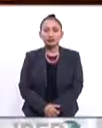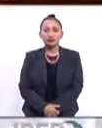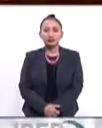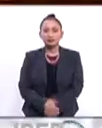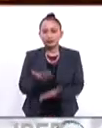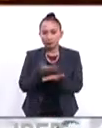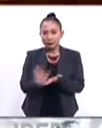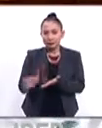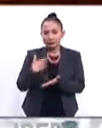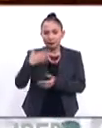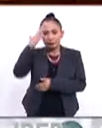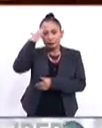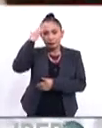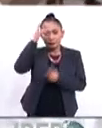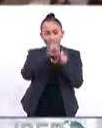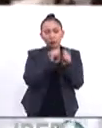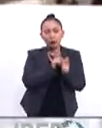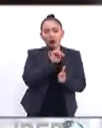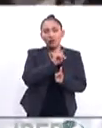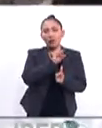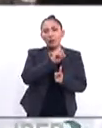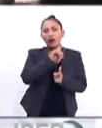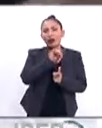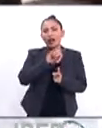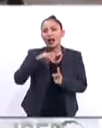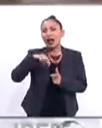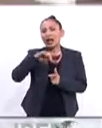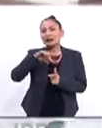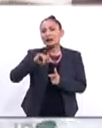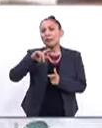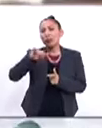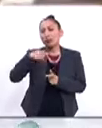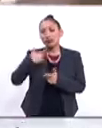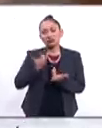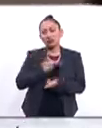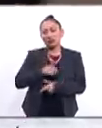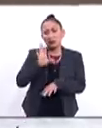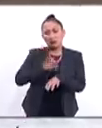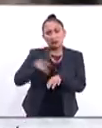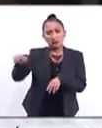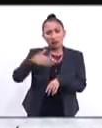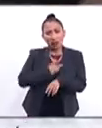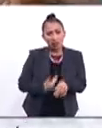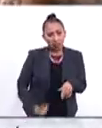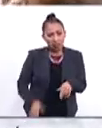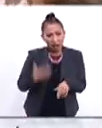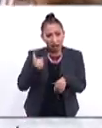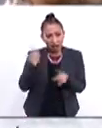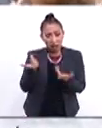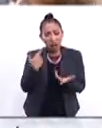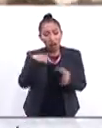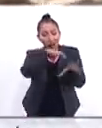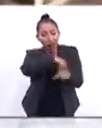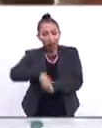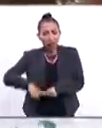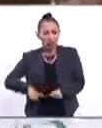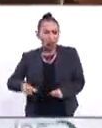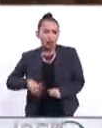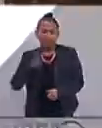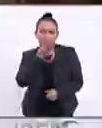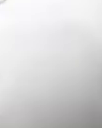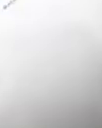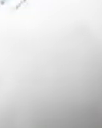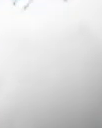por su parte la líder de los demócratas Nancy Pelosi se manifestó en contra de permitir que el presidente tome de rehén al gobierno